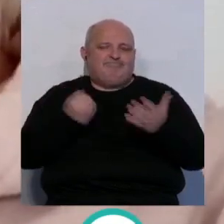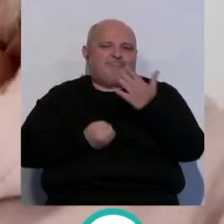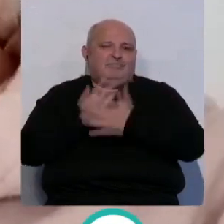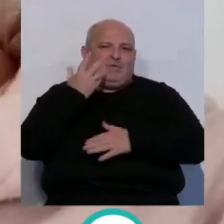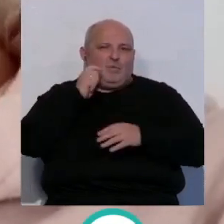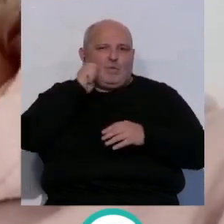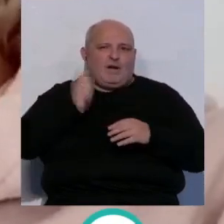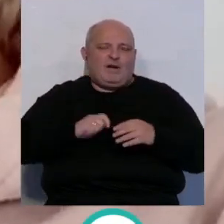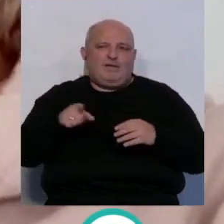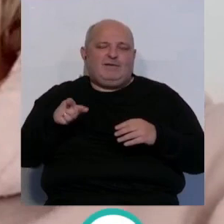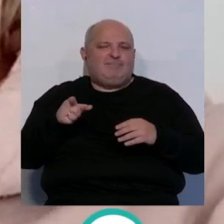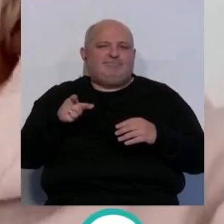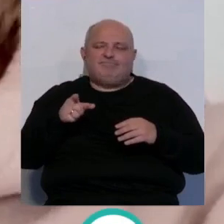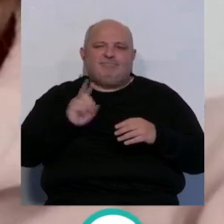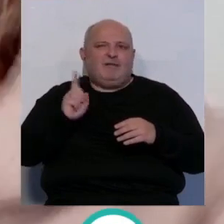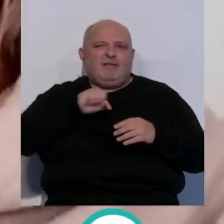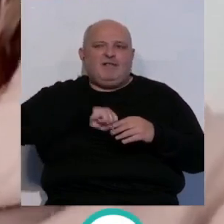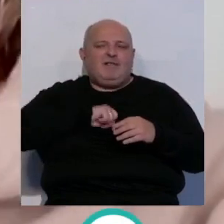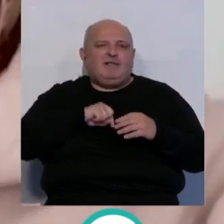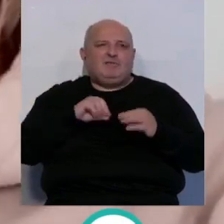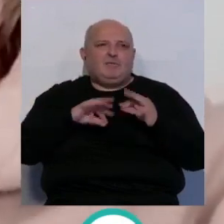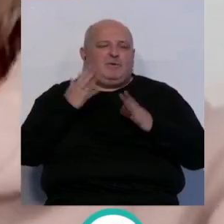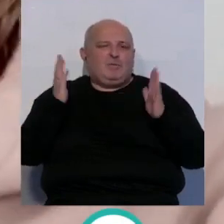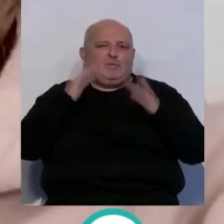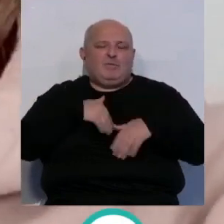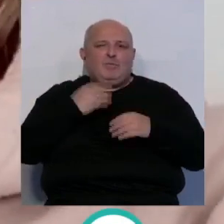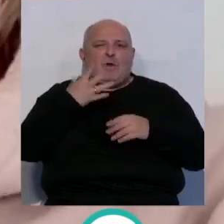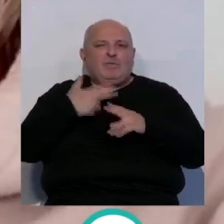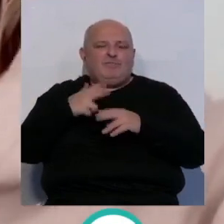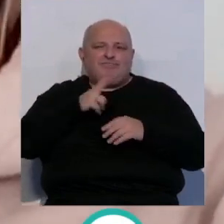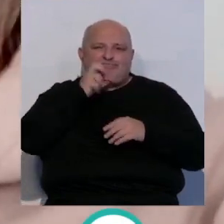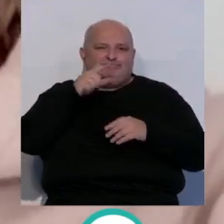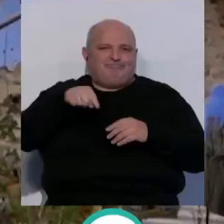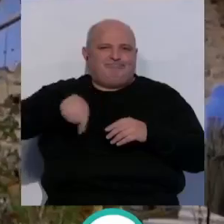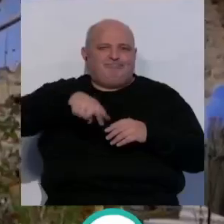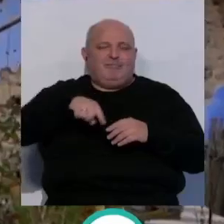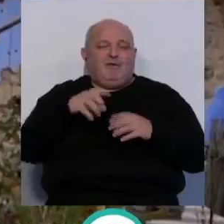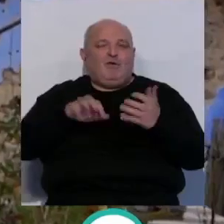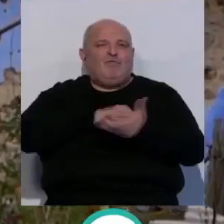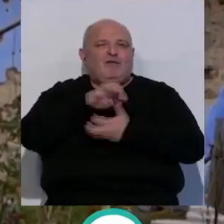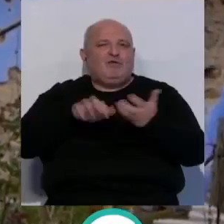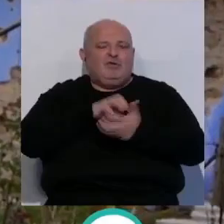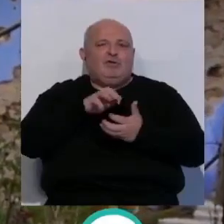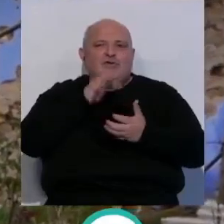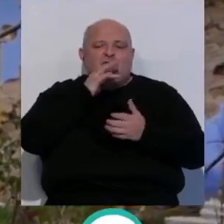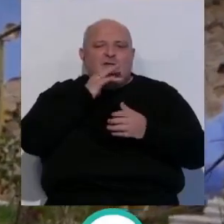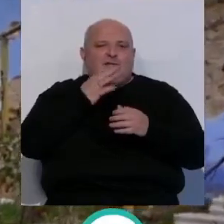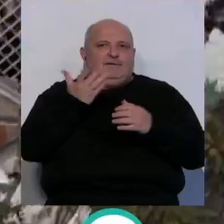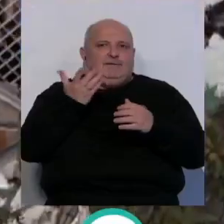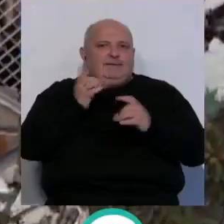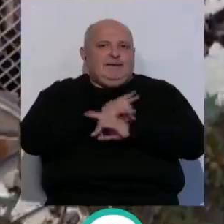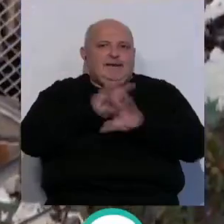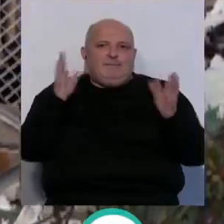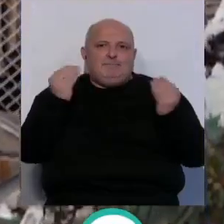Ucrania, que no hemos tenido la suerte de tener buenos políticos. Ahora el conflicto se encuentra enquistado, sin que